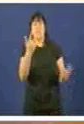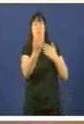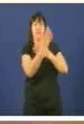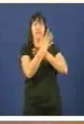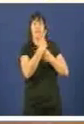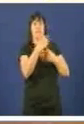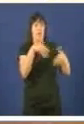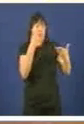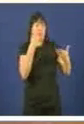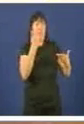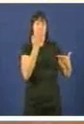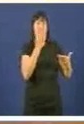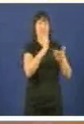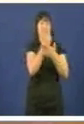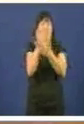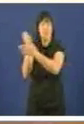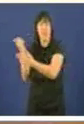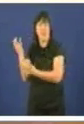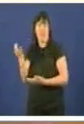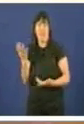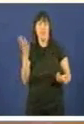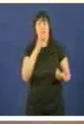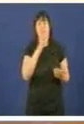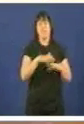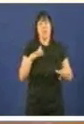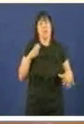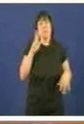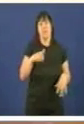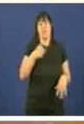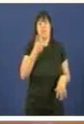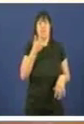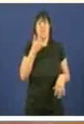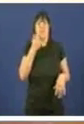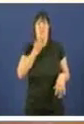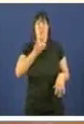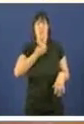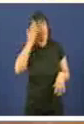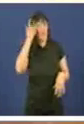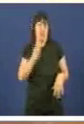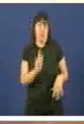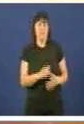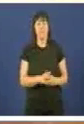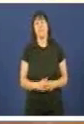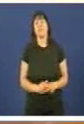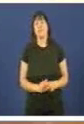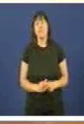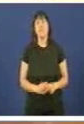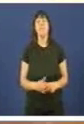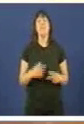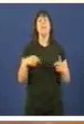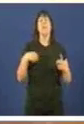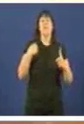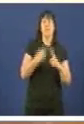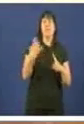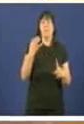polo Consorcio e que na maioría dos casos, lembrolle, son de titularidade dos propios consellos. A este respeito, hai que engadir e hai que